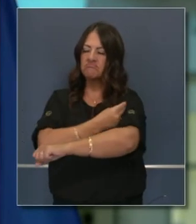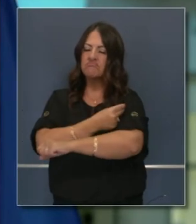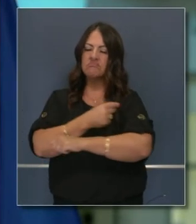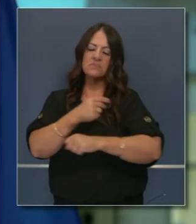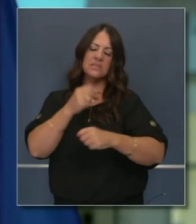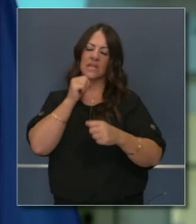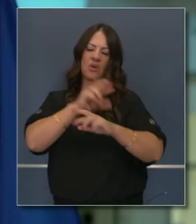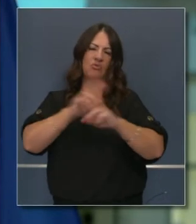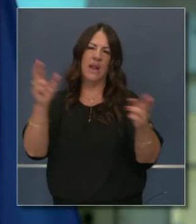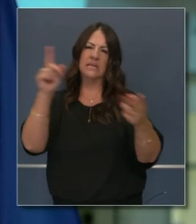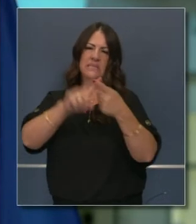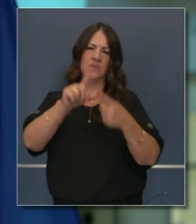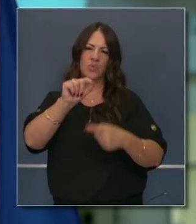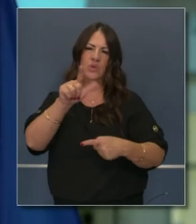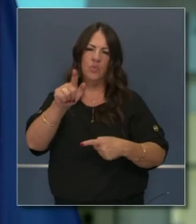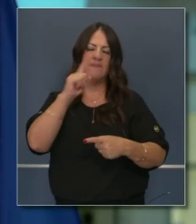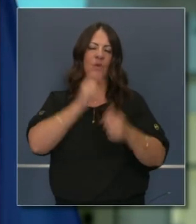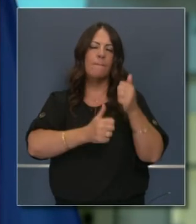vacuna.